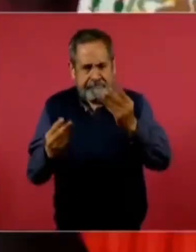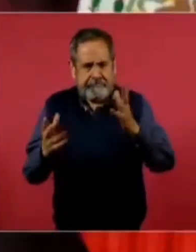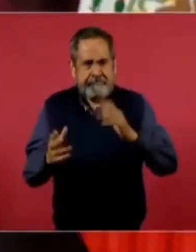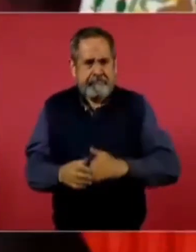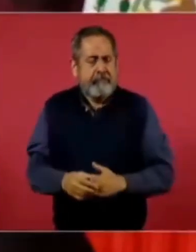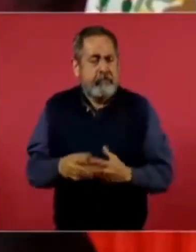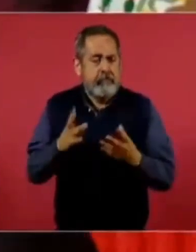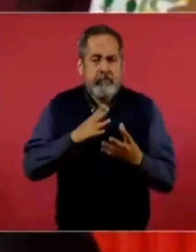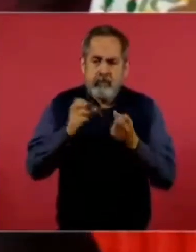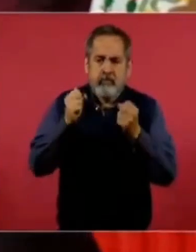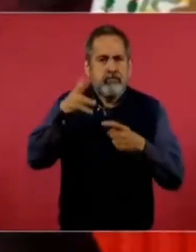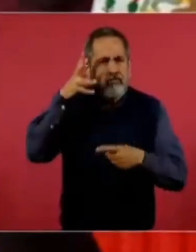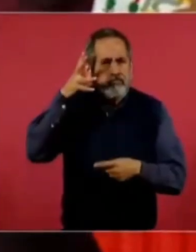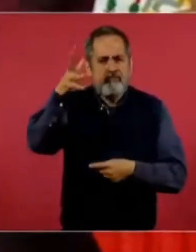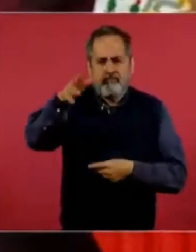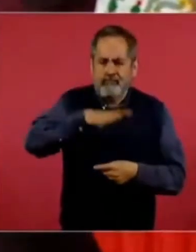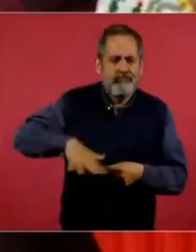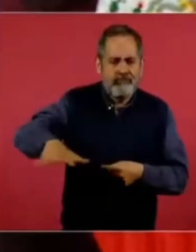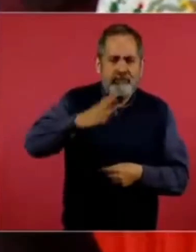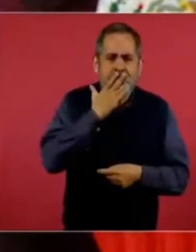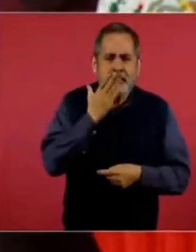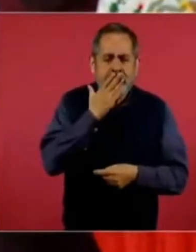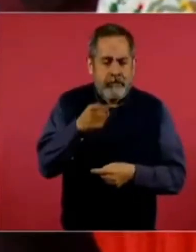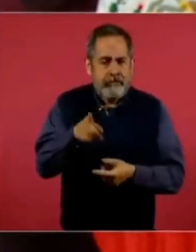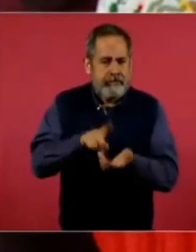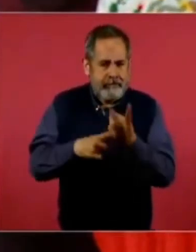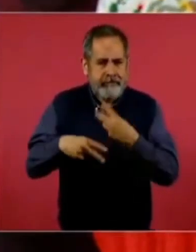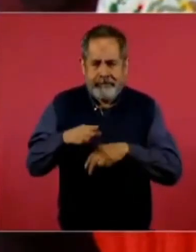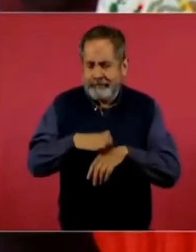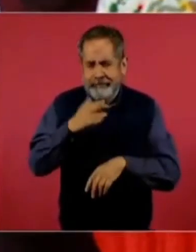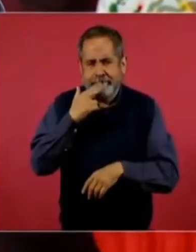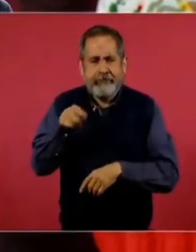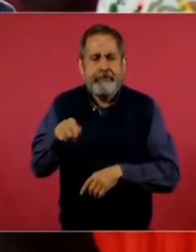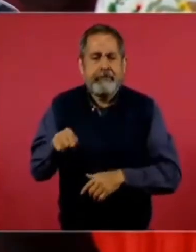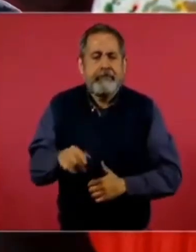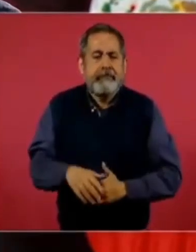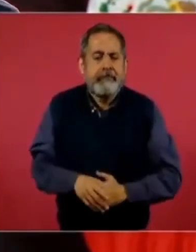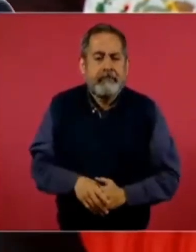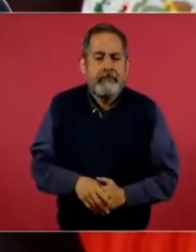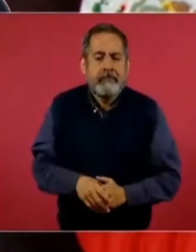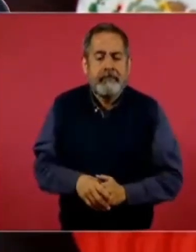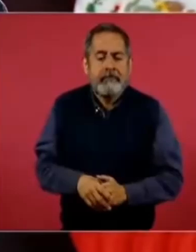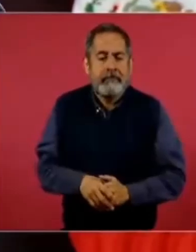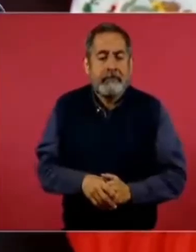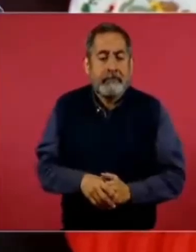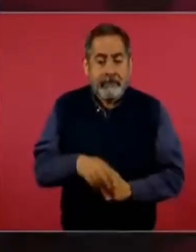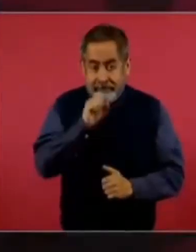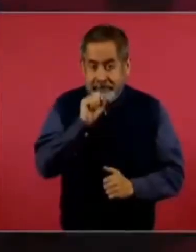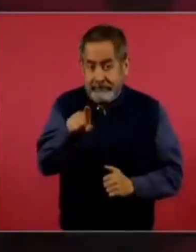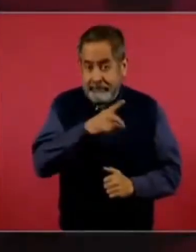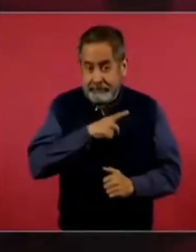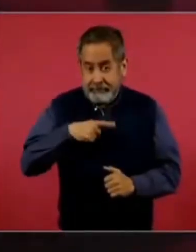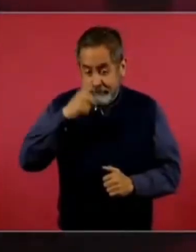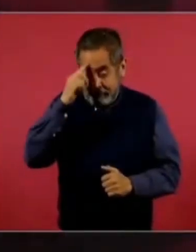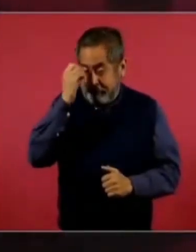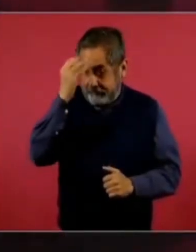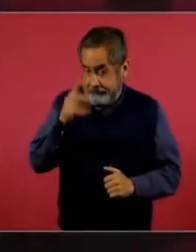tiene mucho futuro Sonora. Y también no hay que olvidar